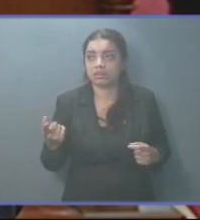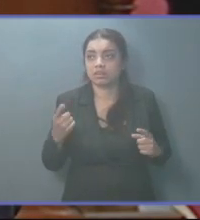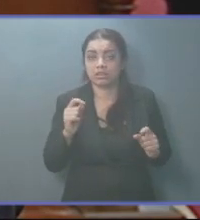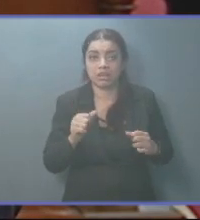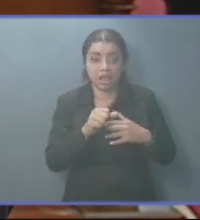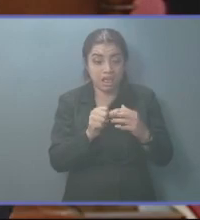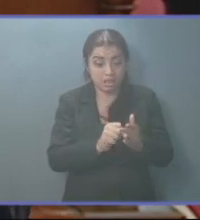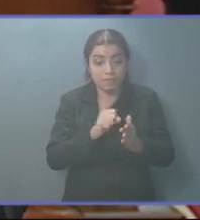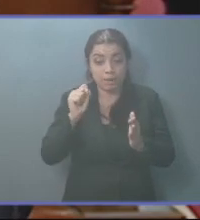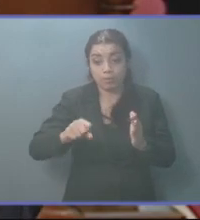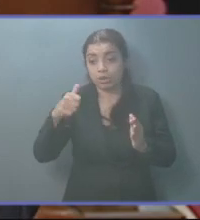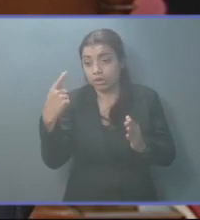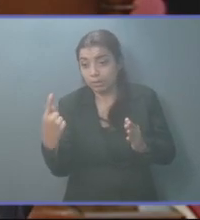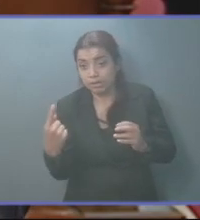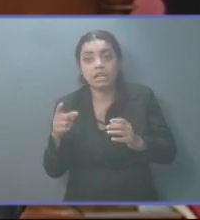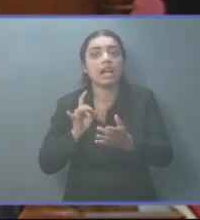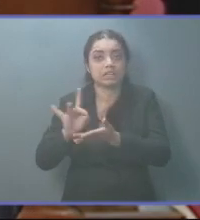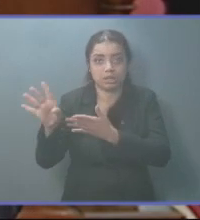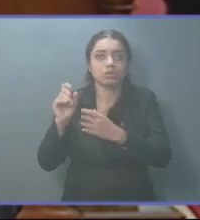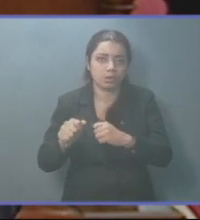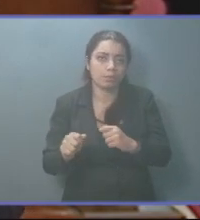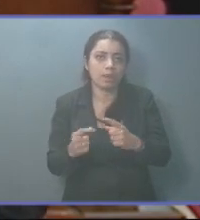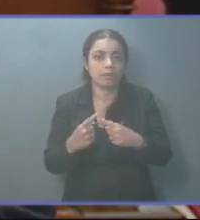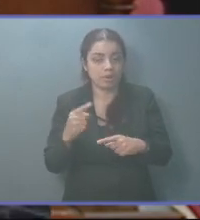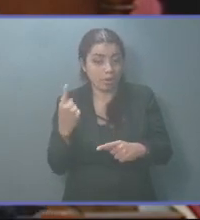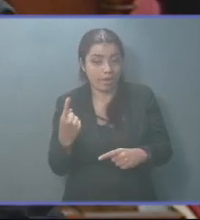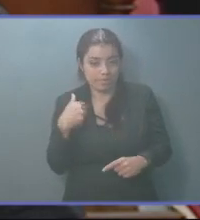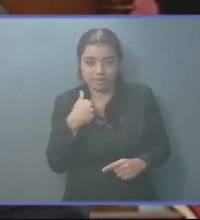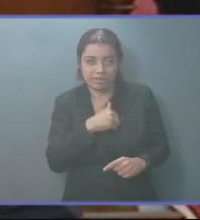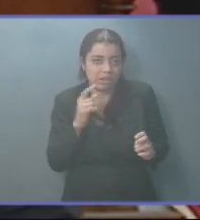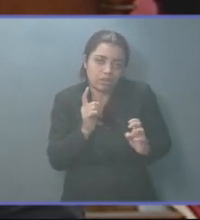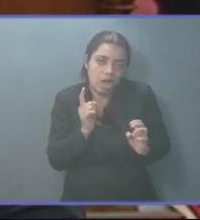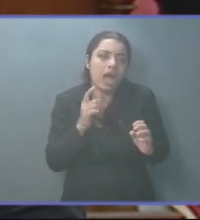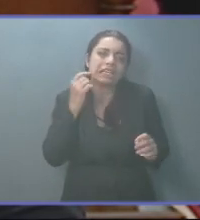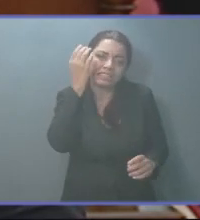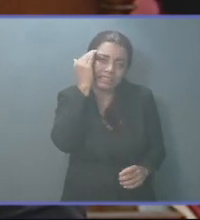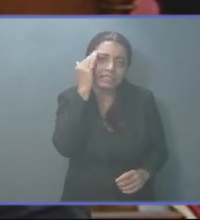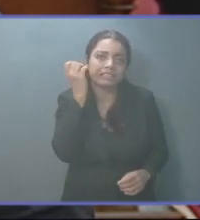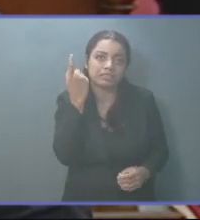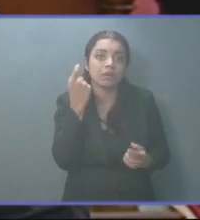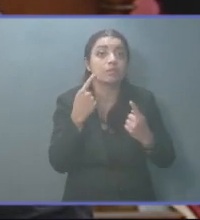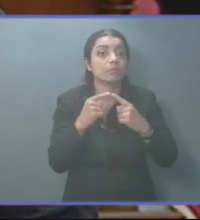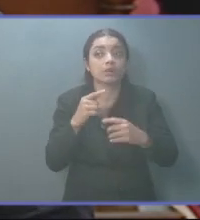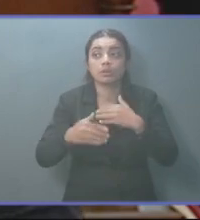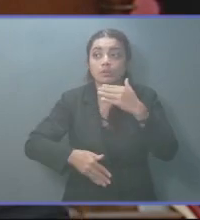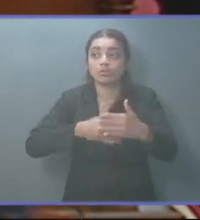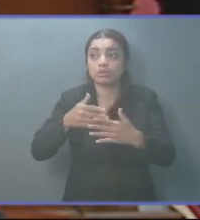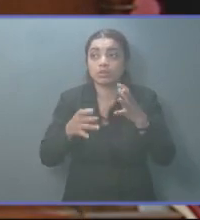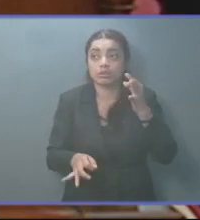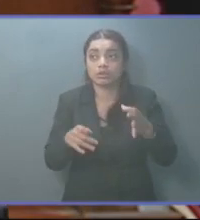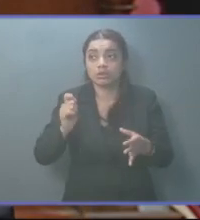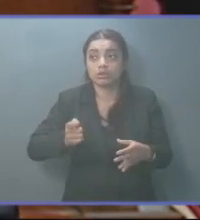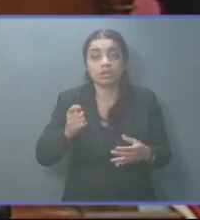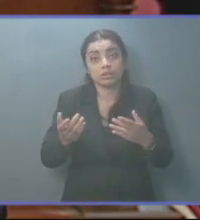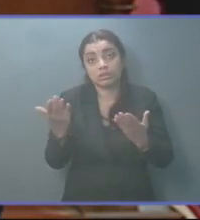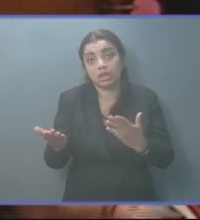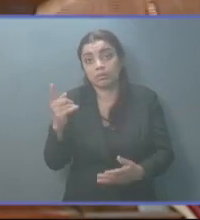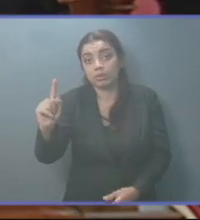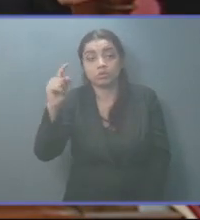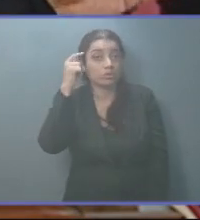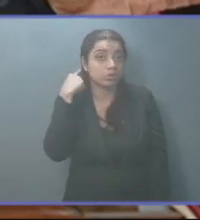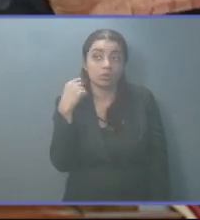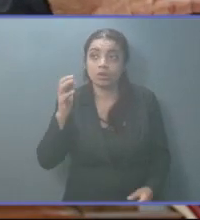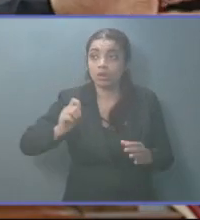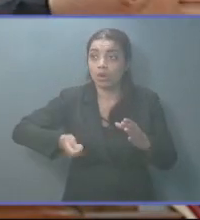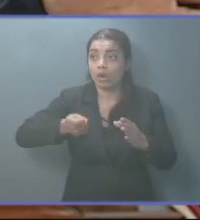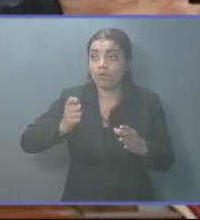destituirse por nuestra recomendación, ciertamente existe otra consecuencia jurídica que a lo mejor su equipo de abogados, tanto los